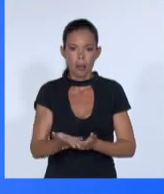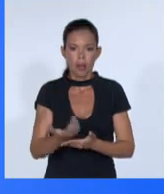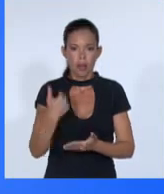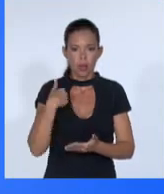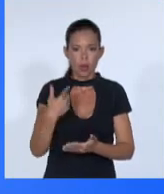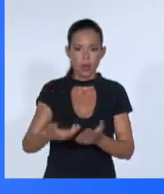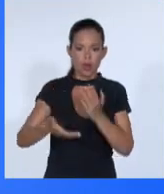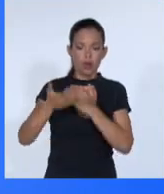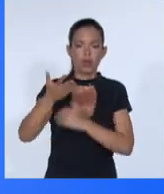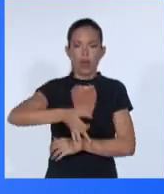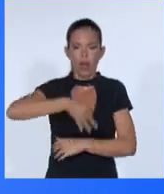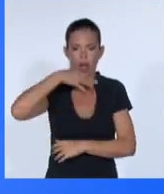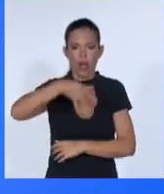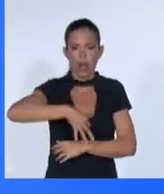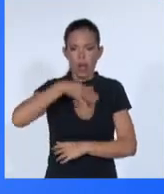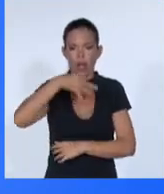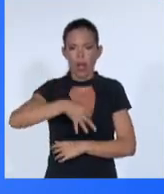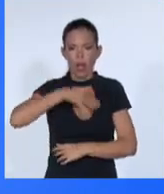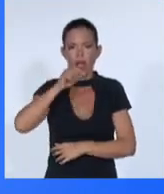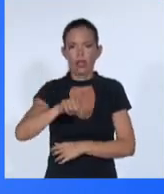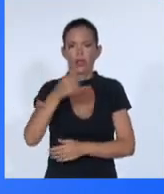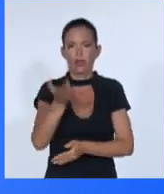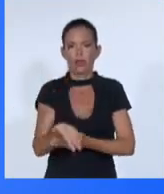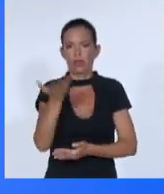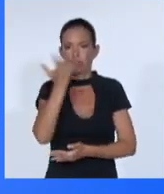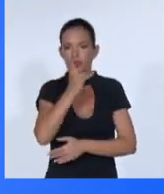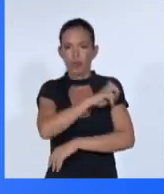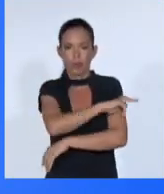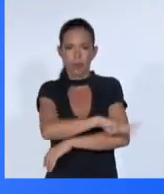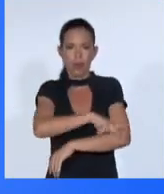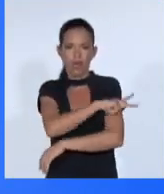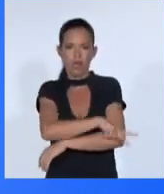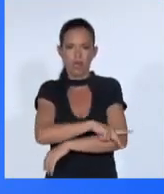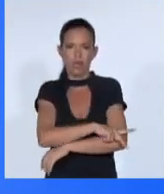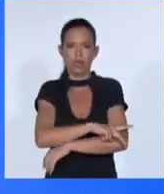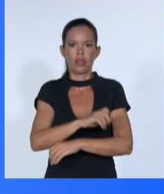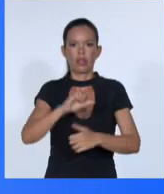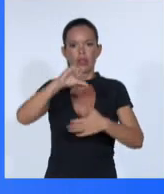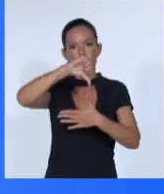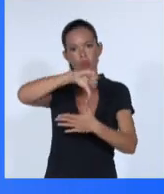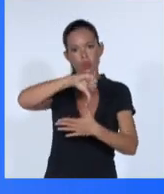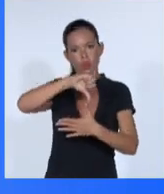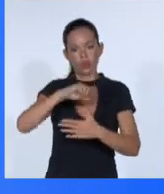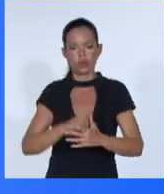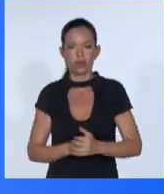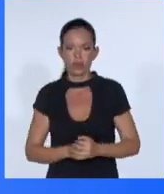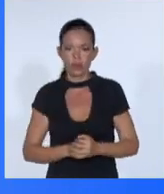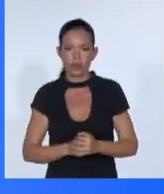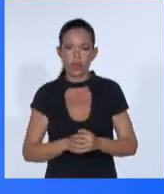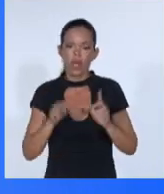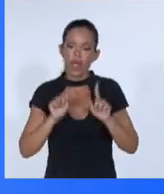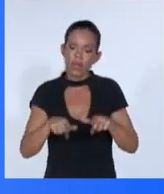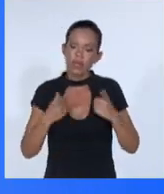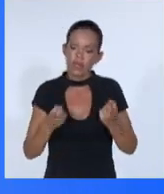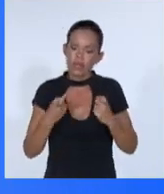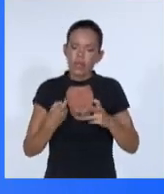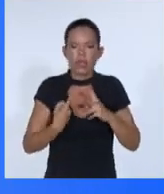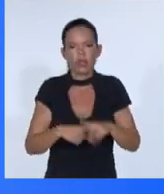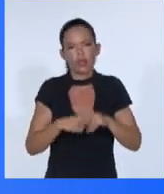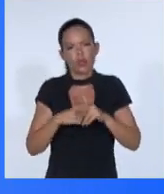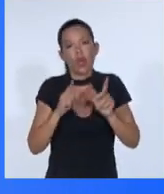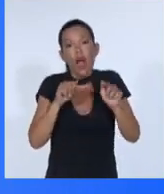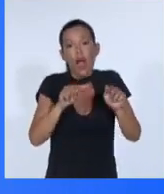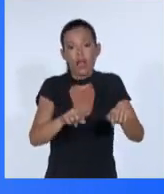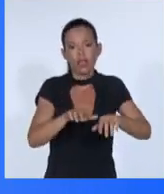del sur. La ausencia de avances no debe atribuirse a la ausencia de soluciones. Ahí están las acciones. Lo que se